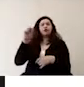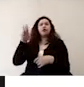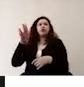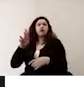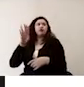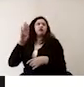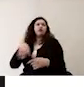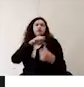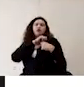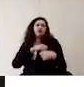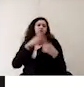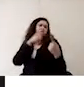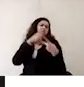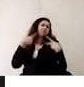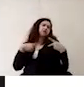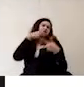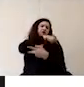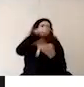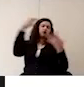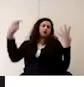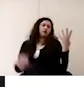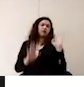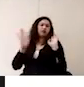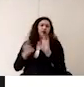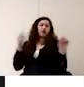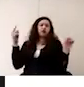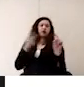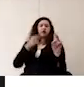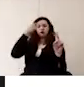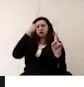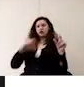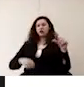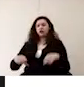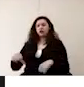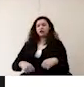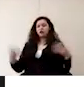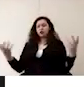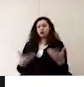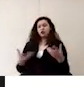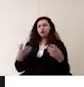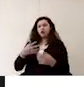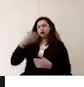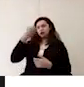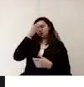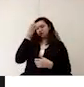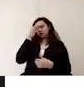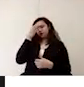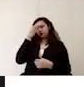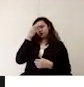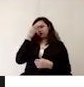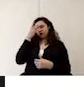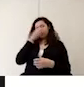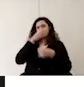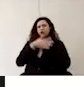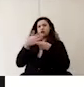cualquier persona que esté destinada para esta actividad sepa se debe notificar a